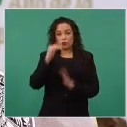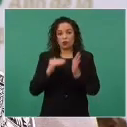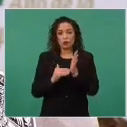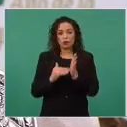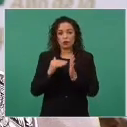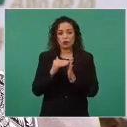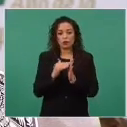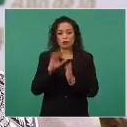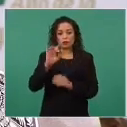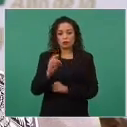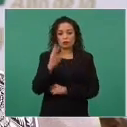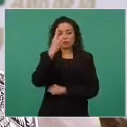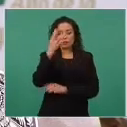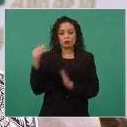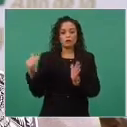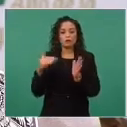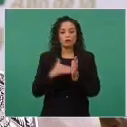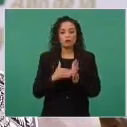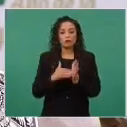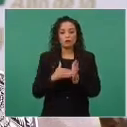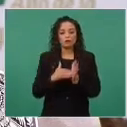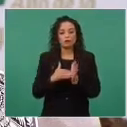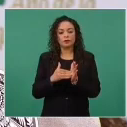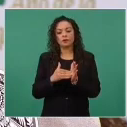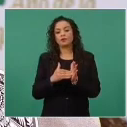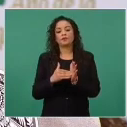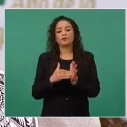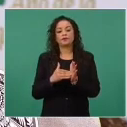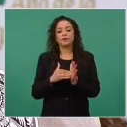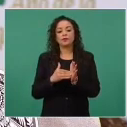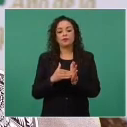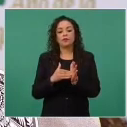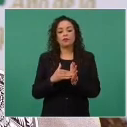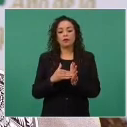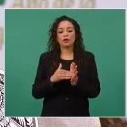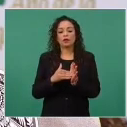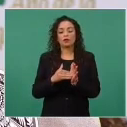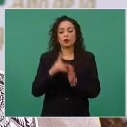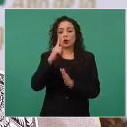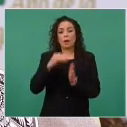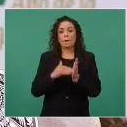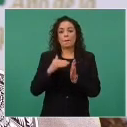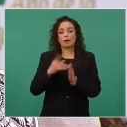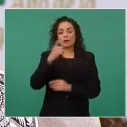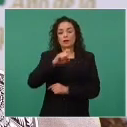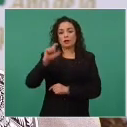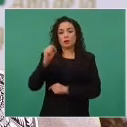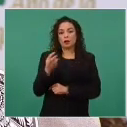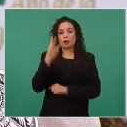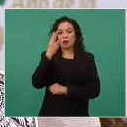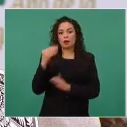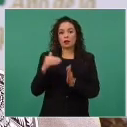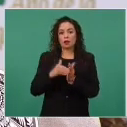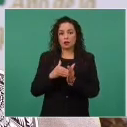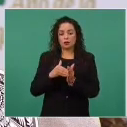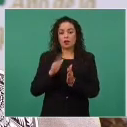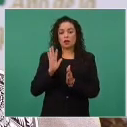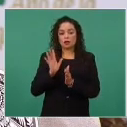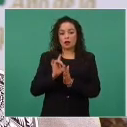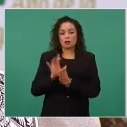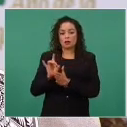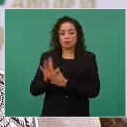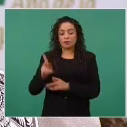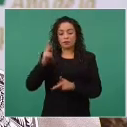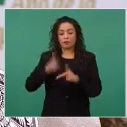33 mil, de los cuales hemos distribuido 1 millón 123 mil y pendiente 6